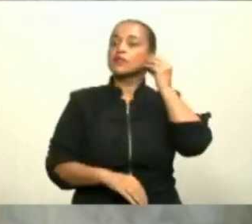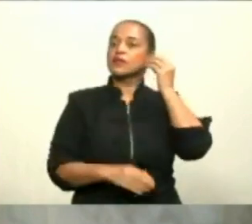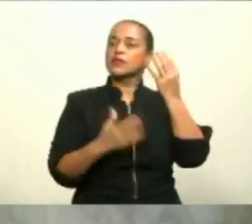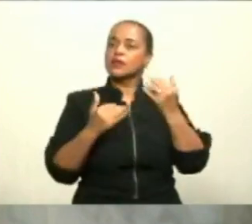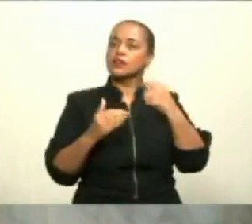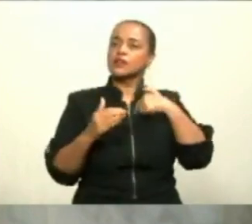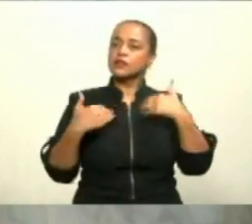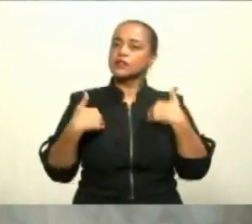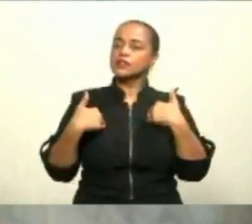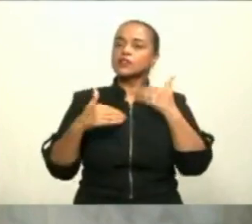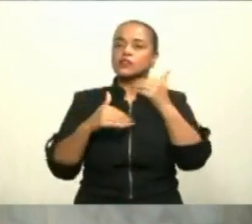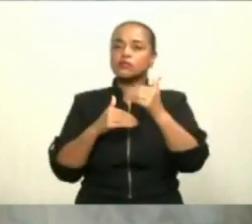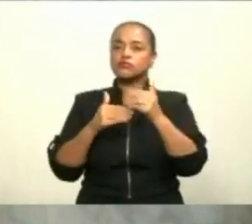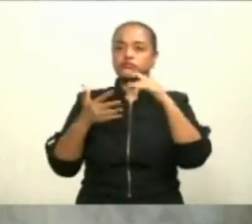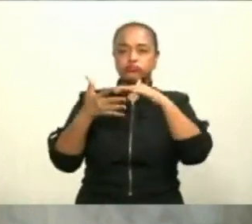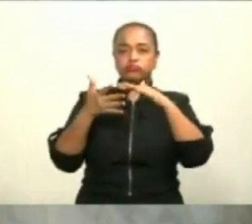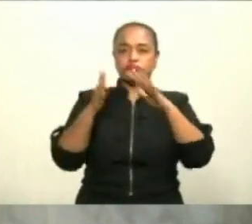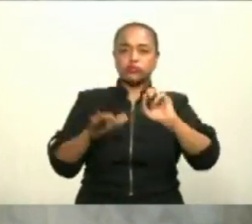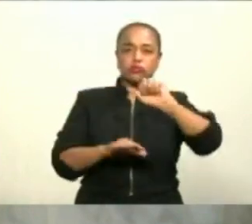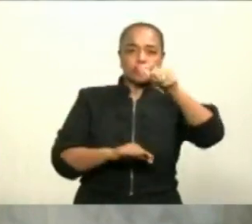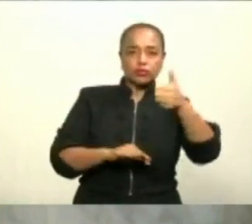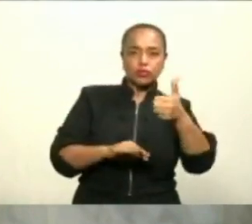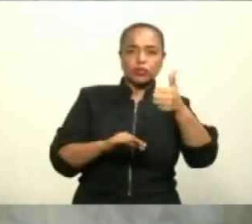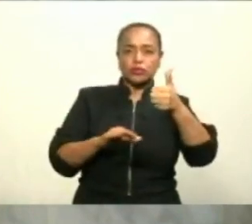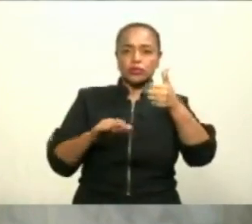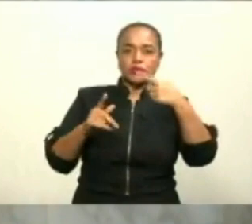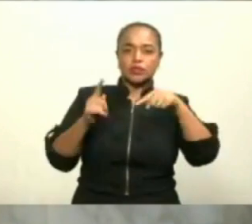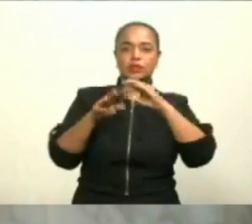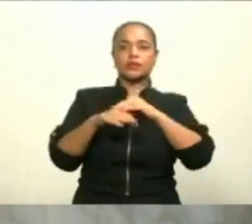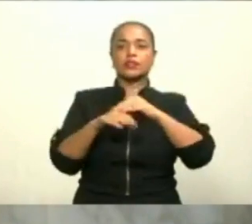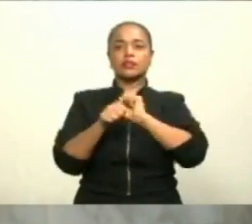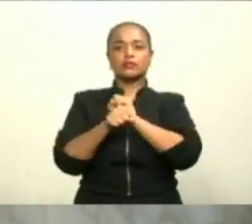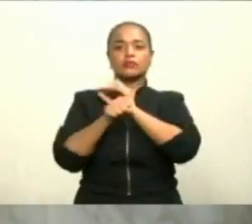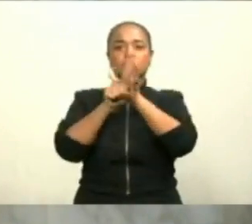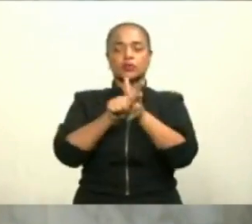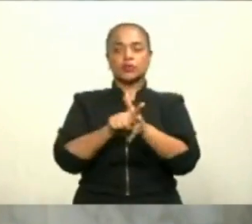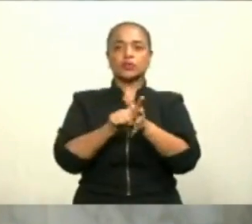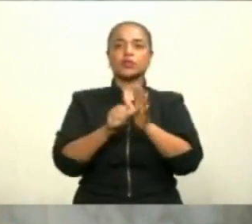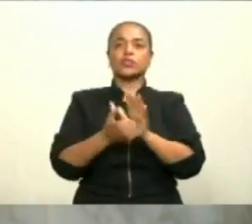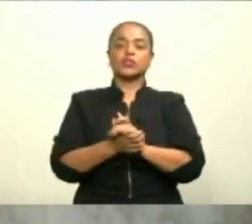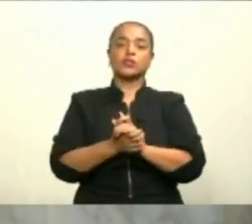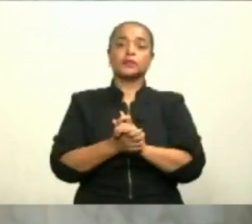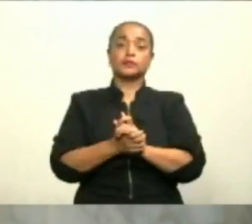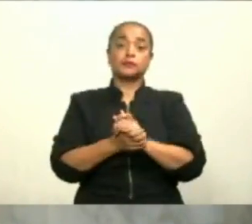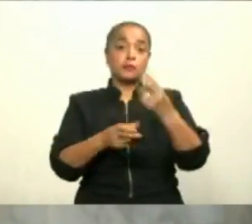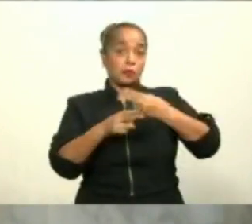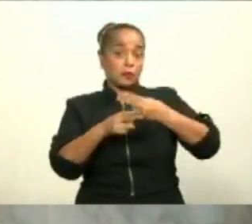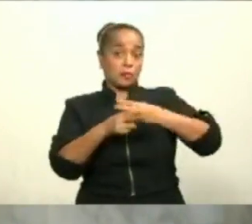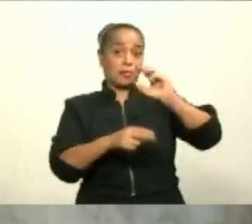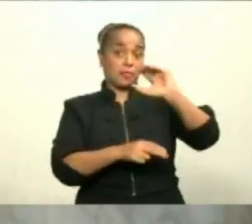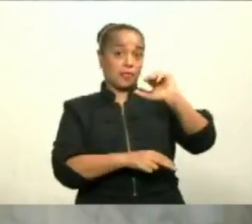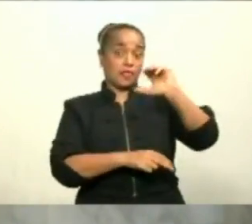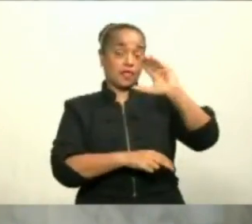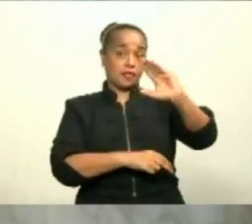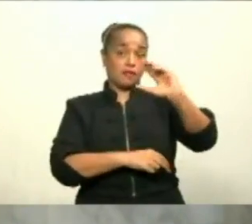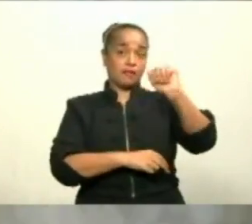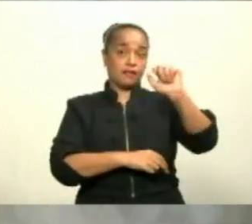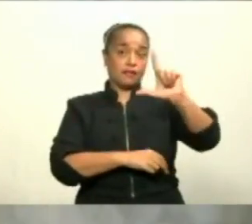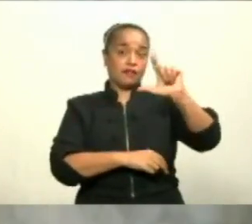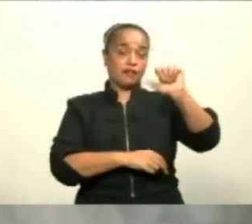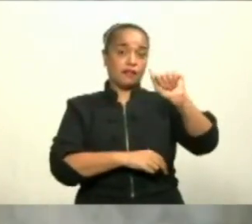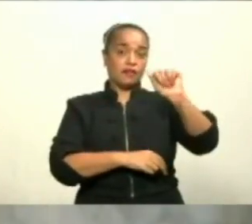estudios clínicos en otros tratamientos para el COVID-19, como es nuestro estudio Calavit, que abre en República